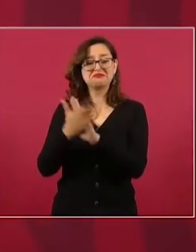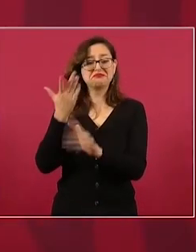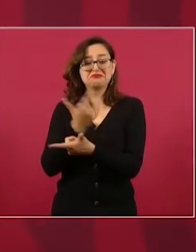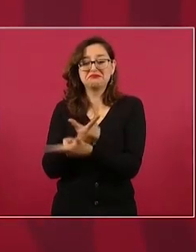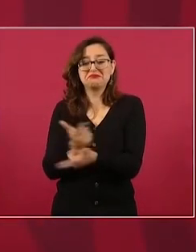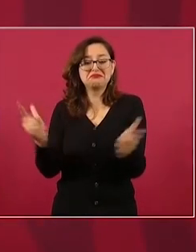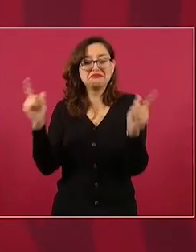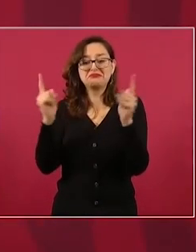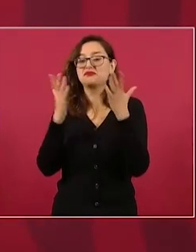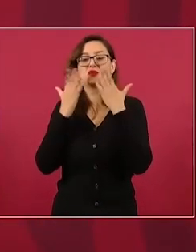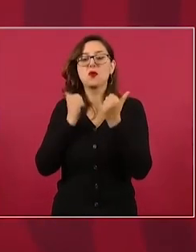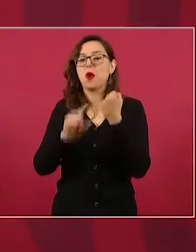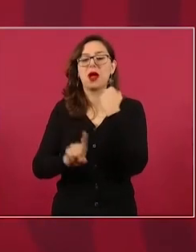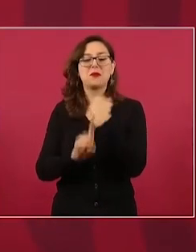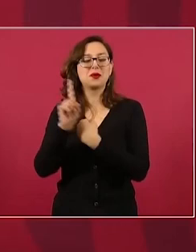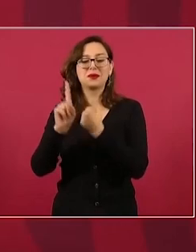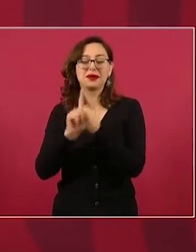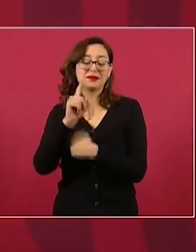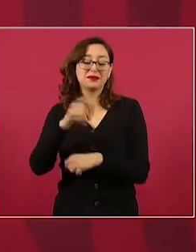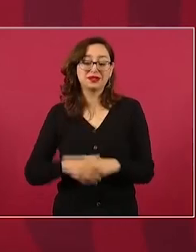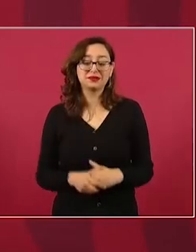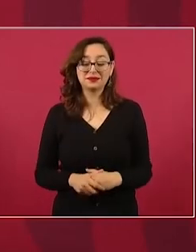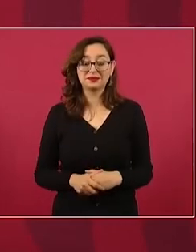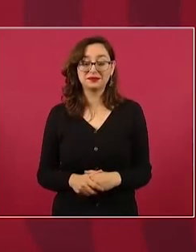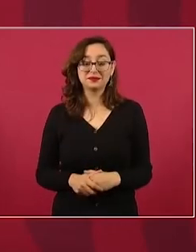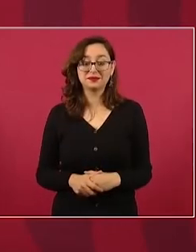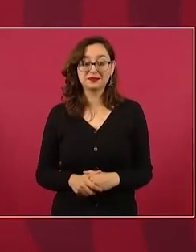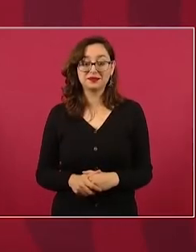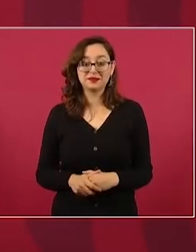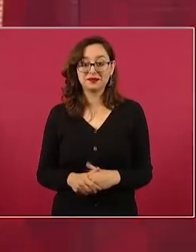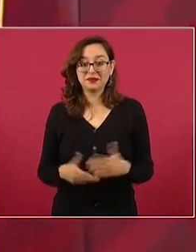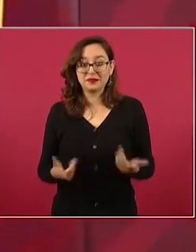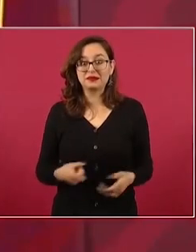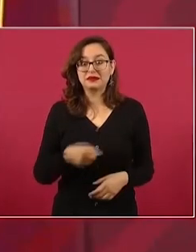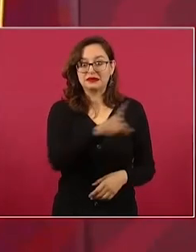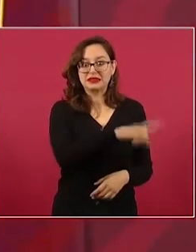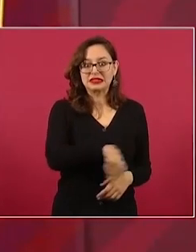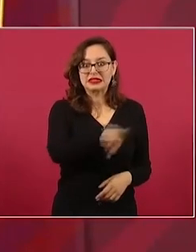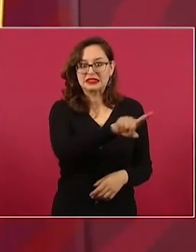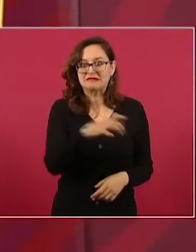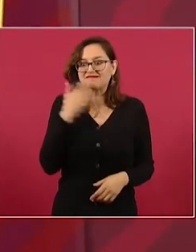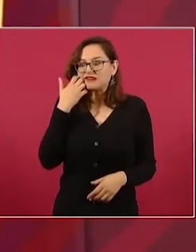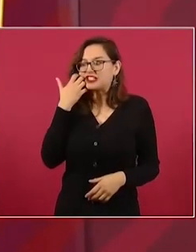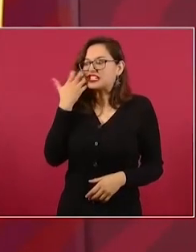¿qué ganas tienen de parar el tren?